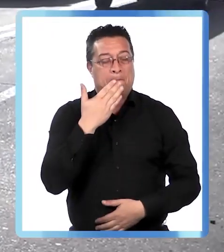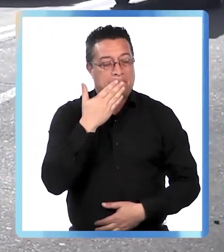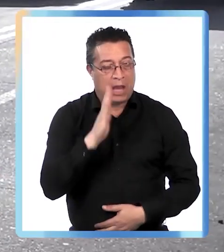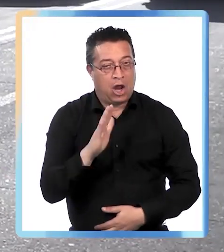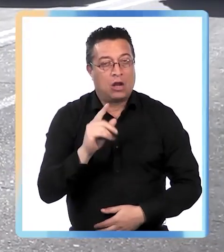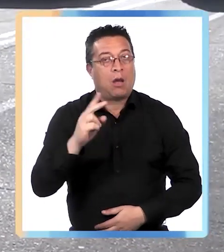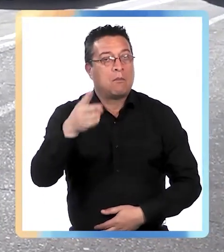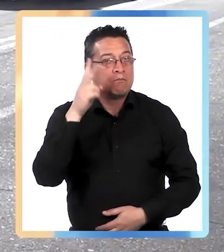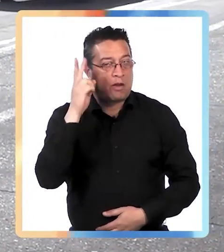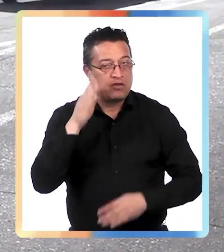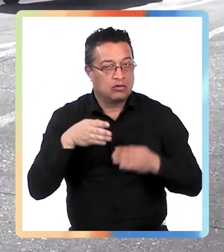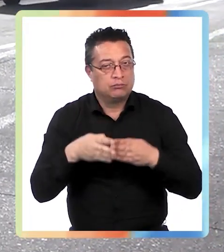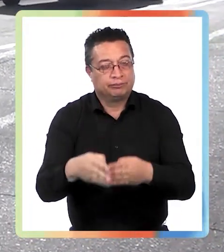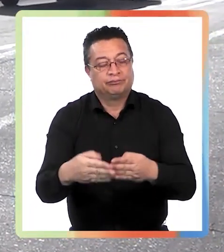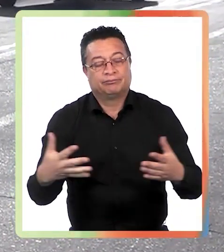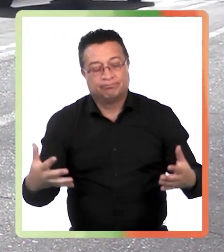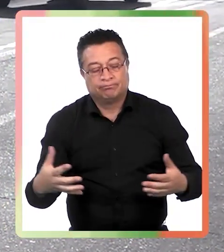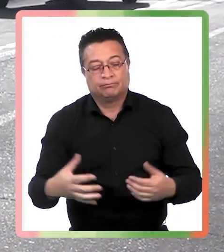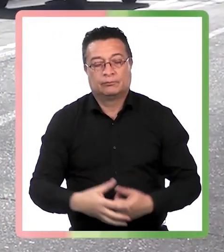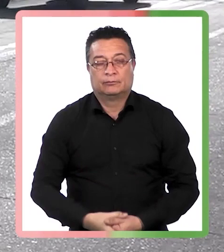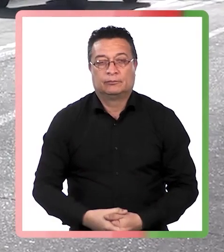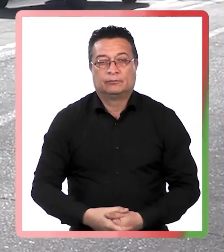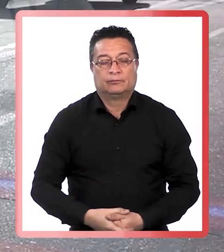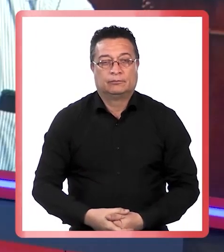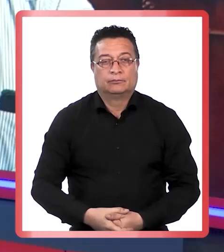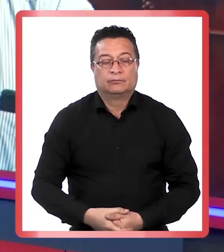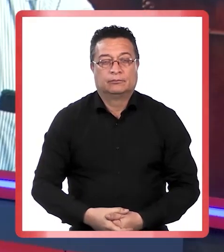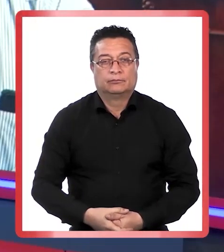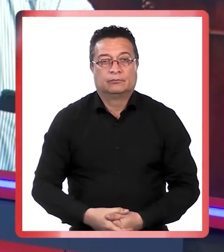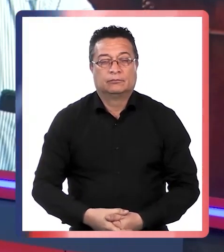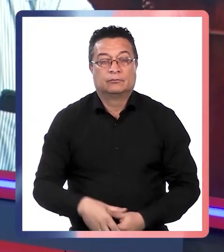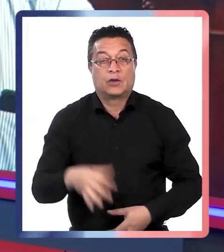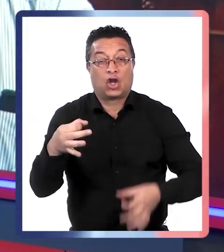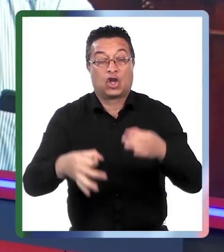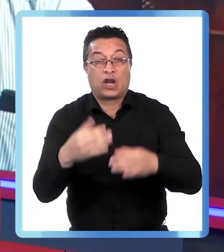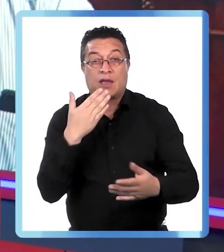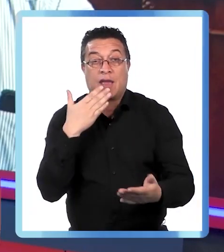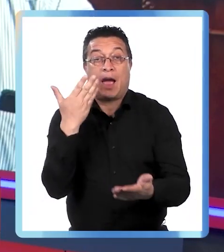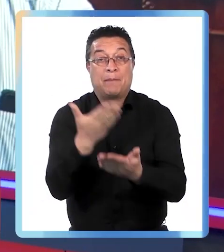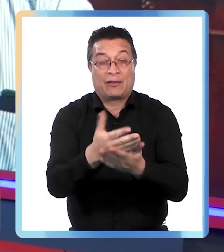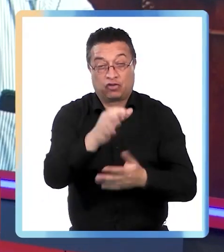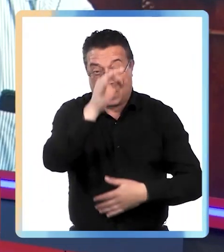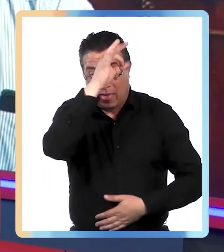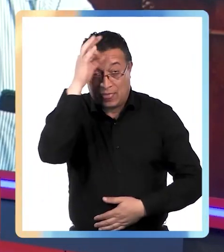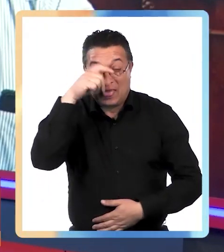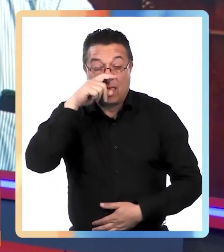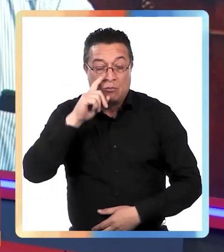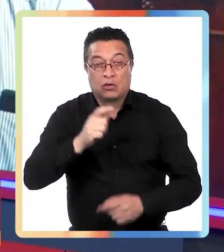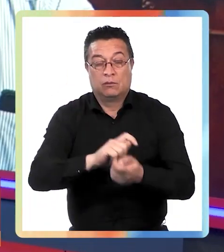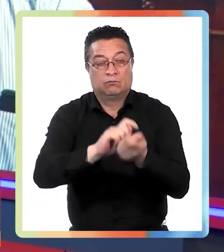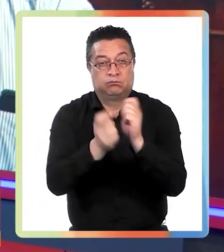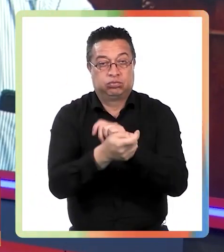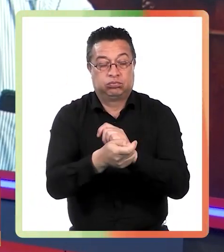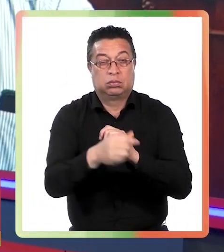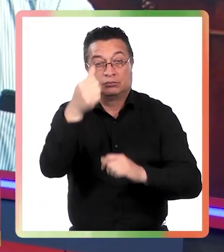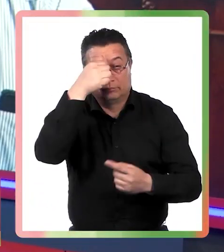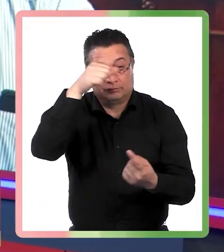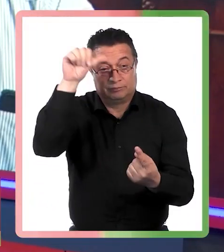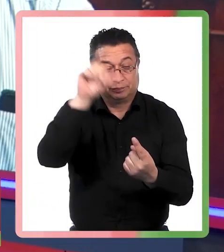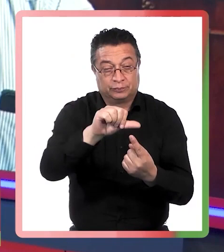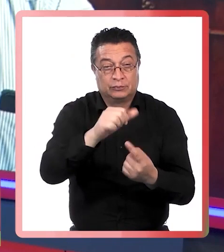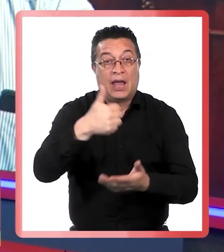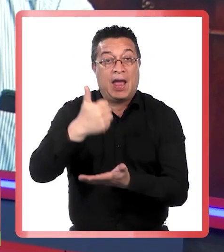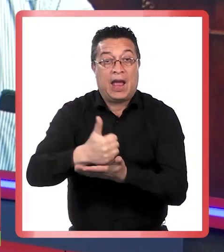necesarios y su prohibición de navegación. La Corte de Apelaciones de Temuco decidió cambiar la medida cautelar que